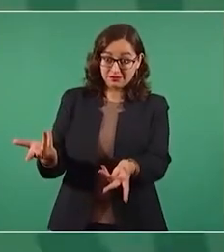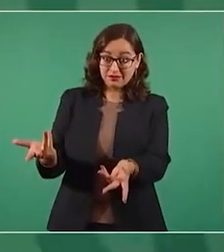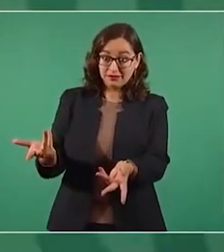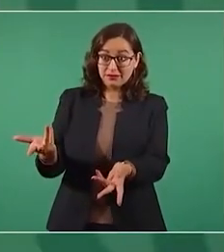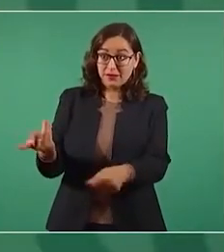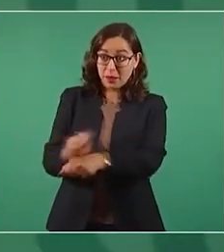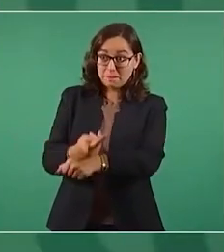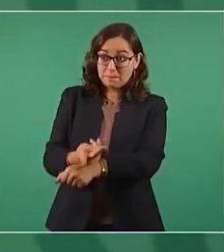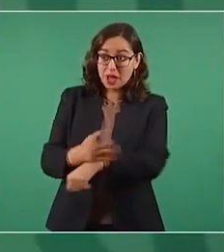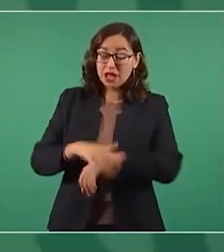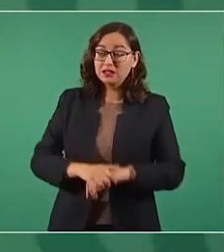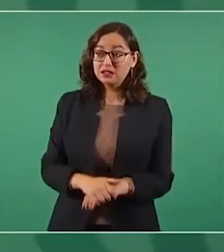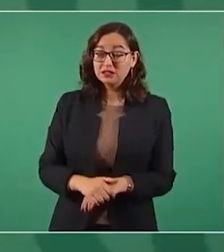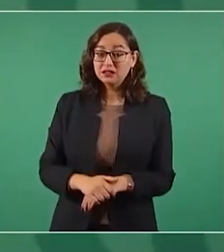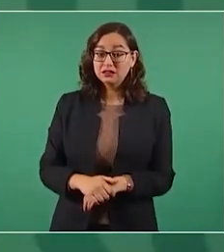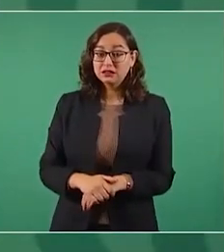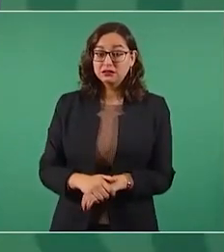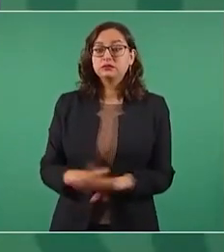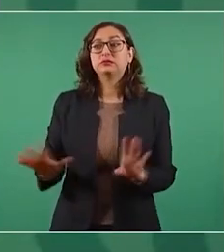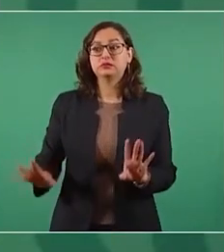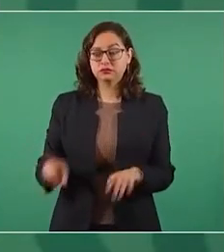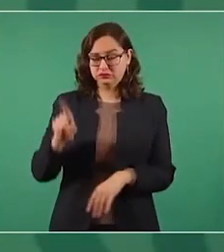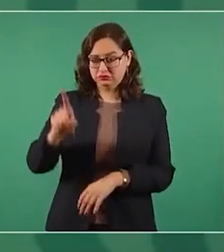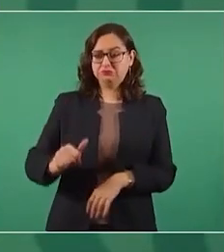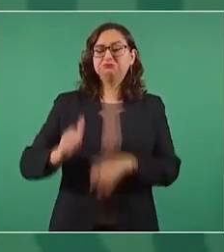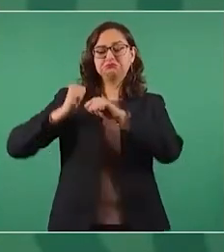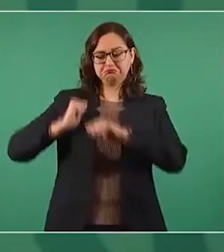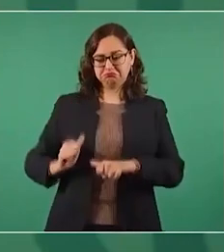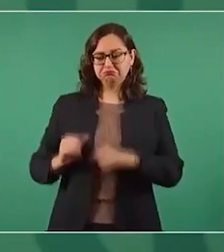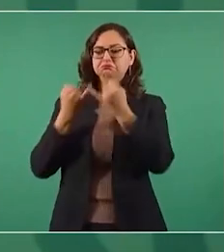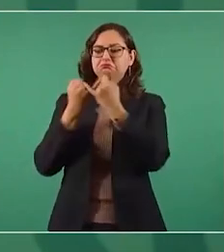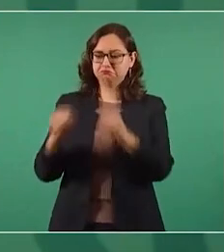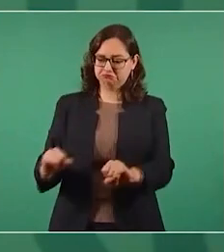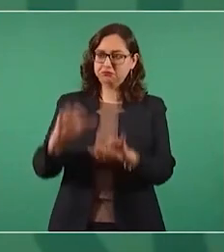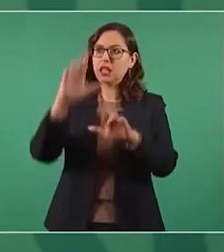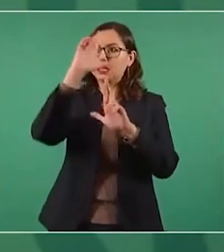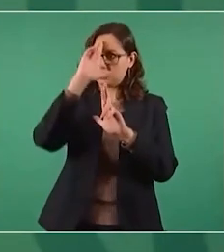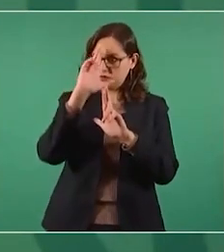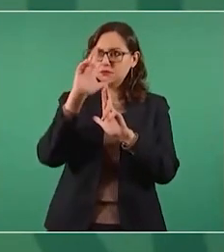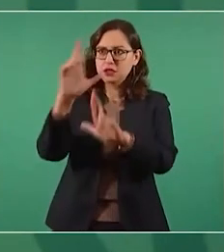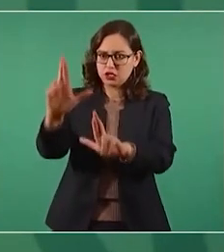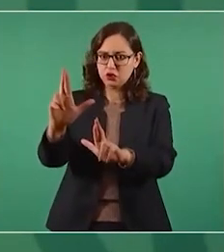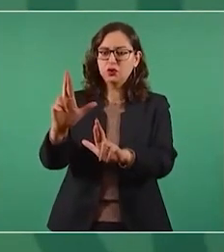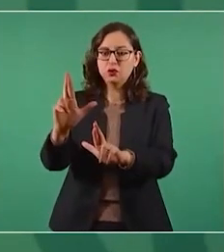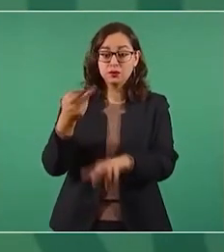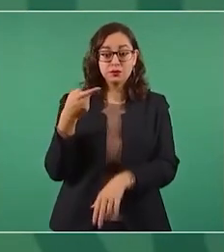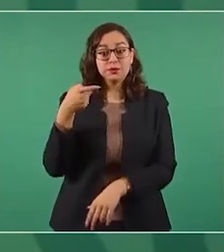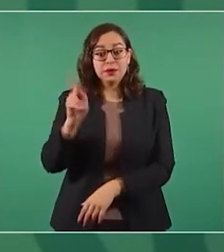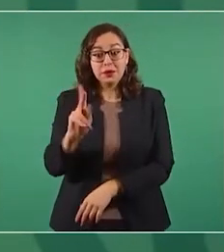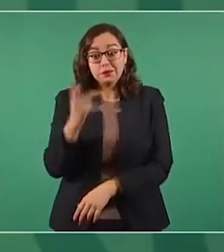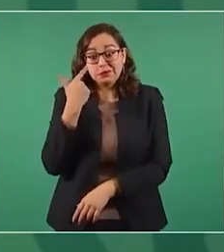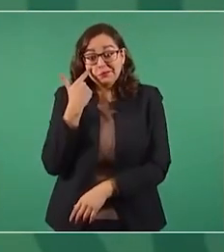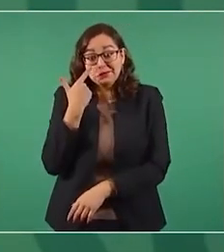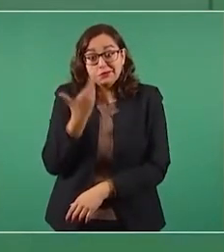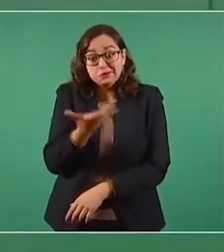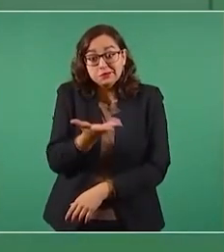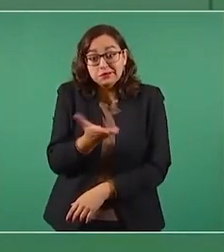respetuoso de su autonomía, de su soberanía, pero esto es